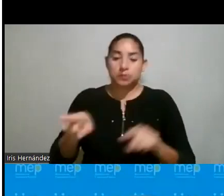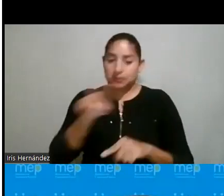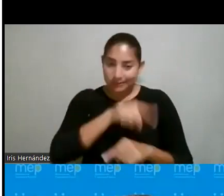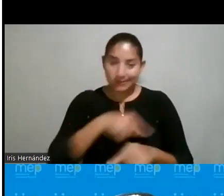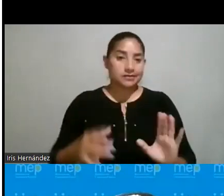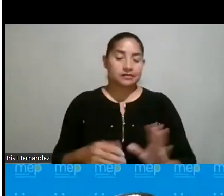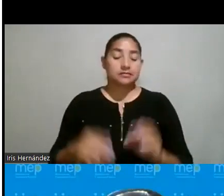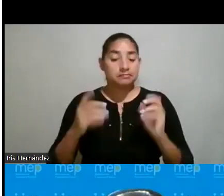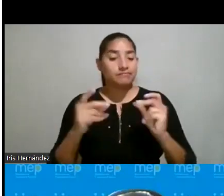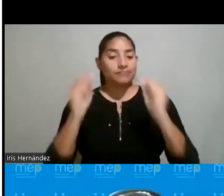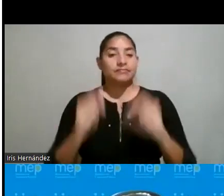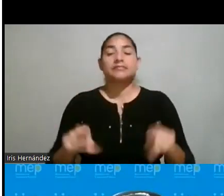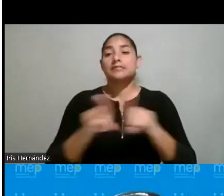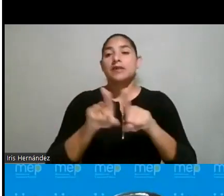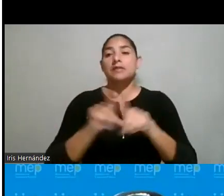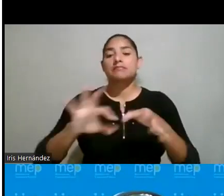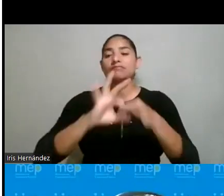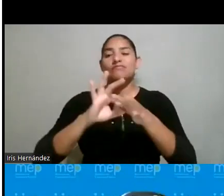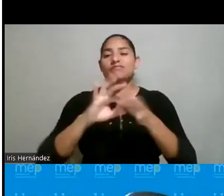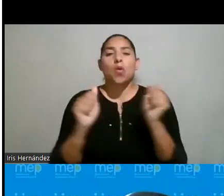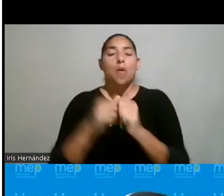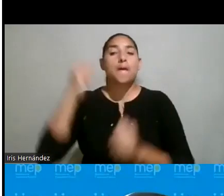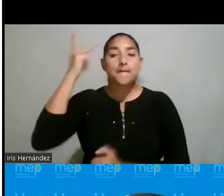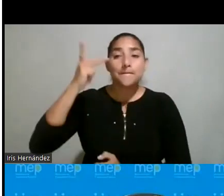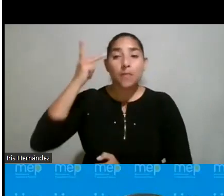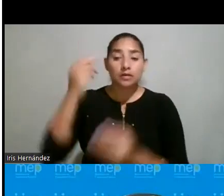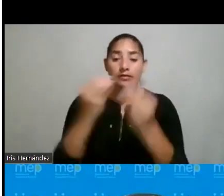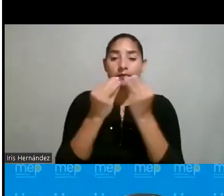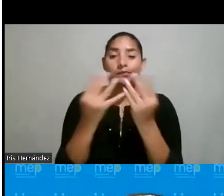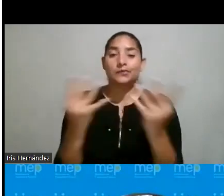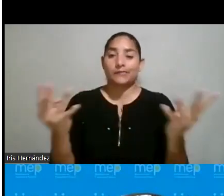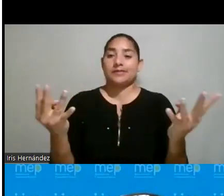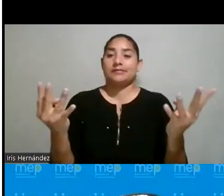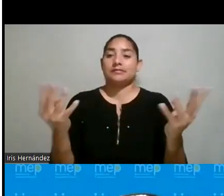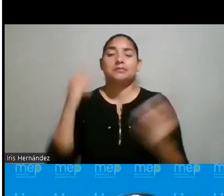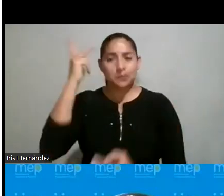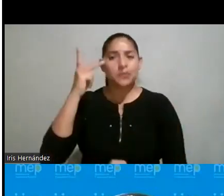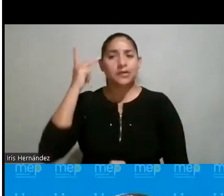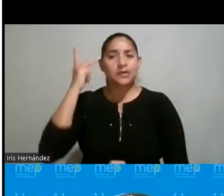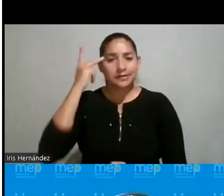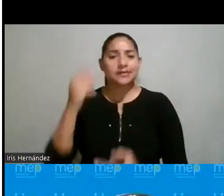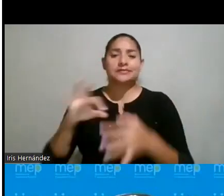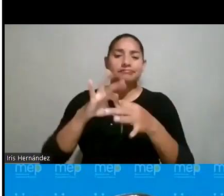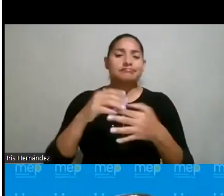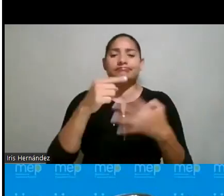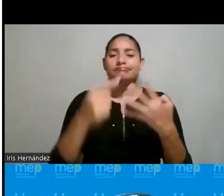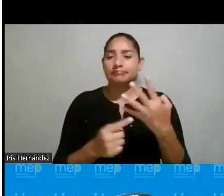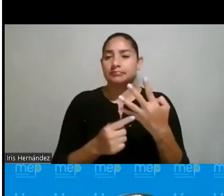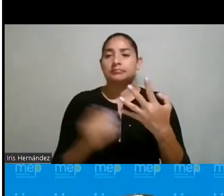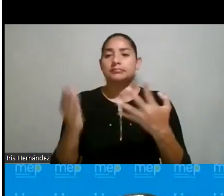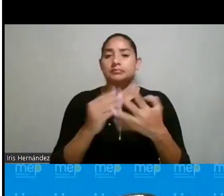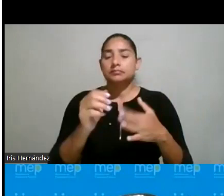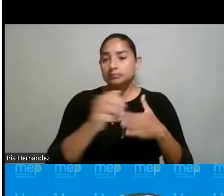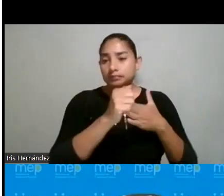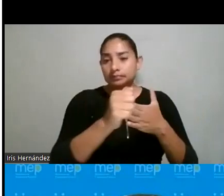efectivamente, pues también esto va de la mano con políticas públicas, políticas públicas que entre ellas, ¿verdad?, hay una que lidera